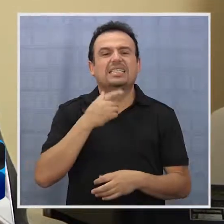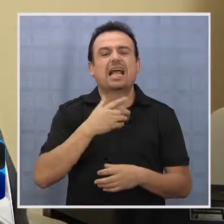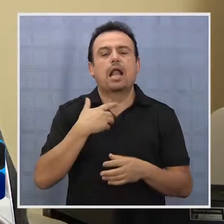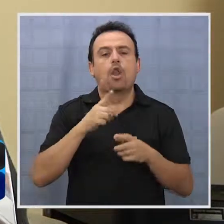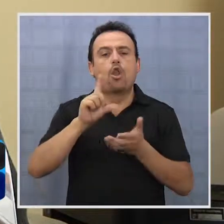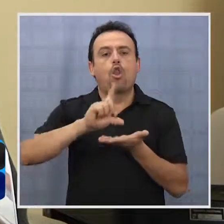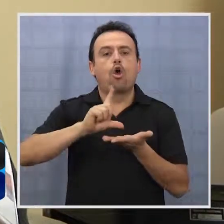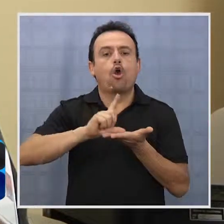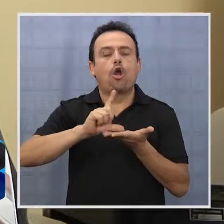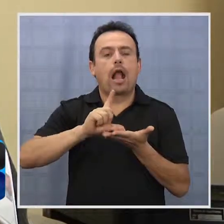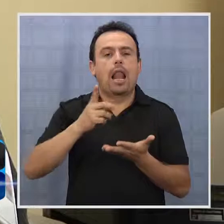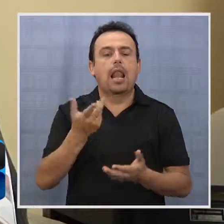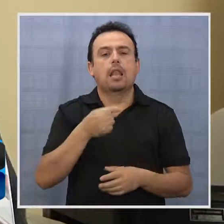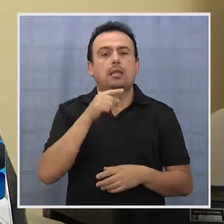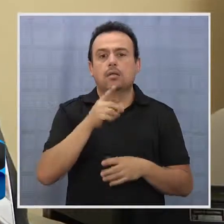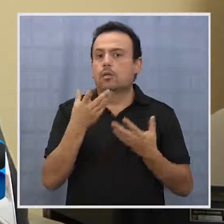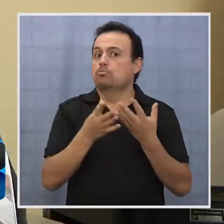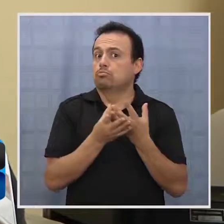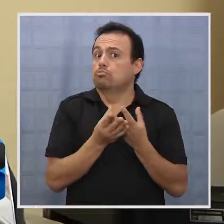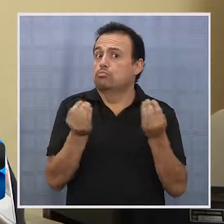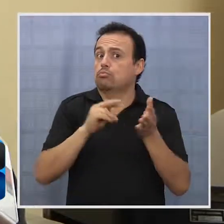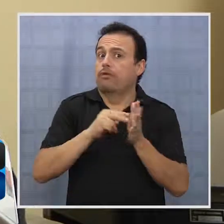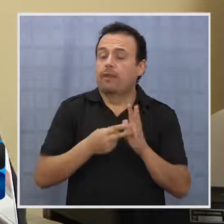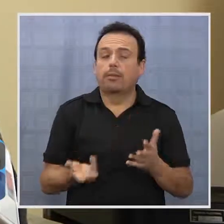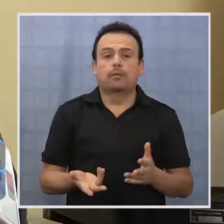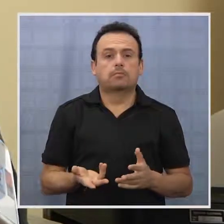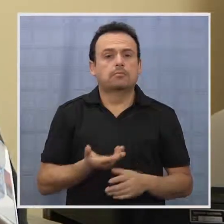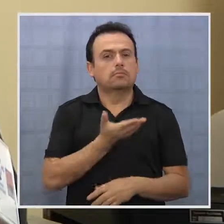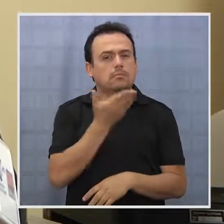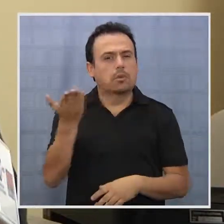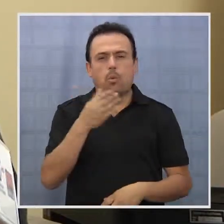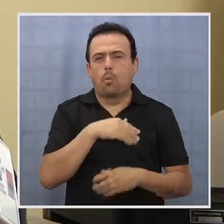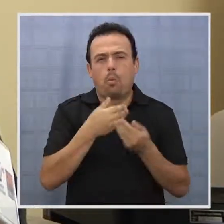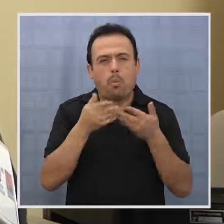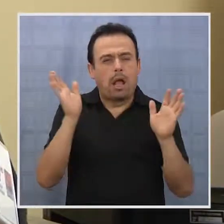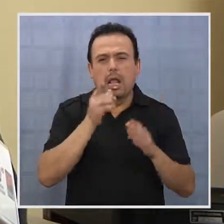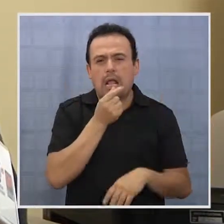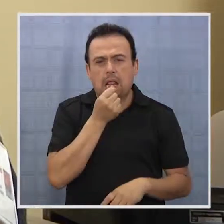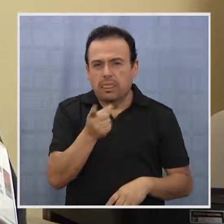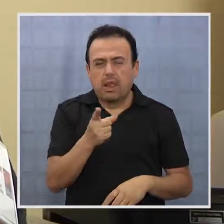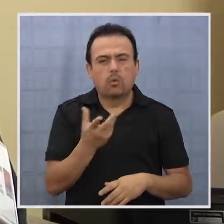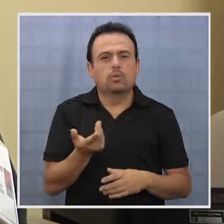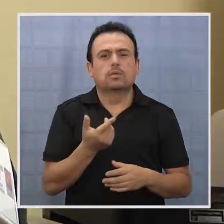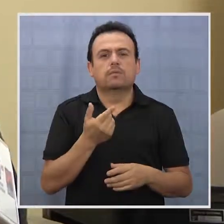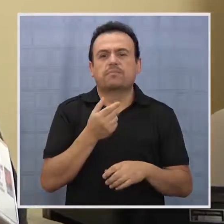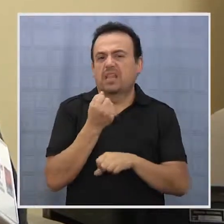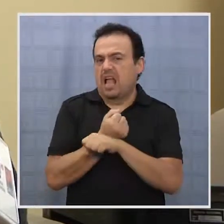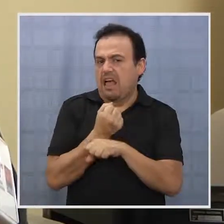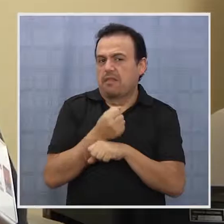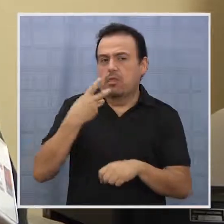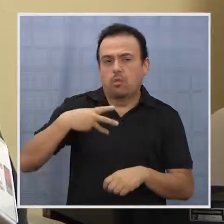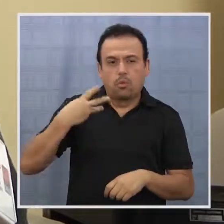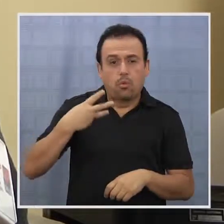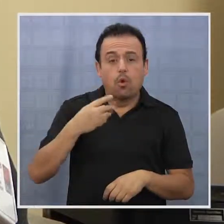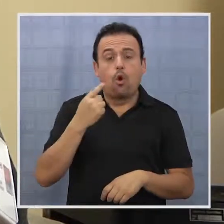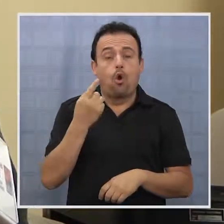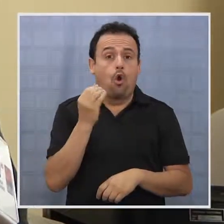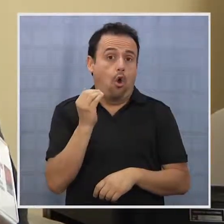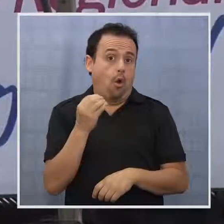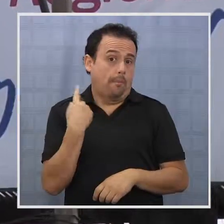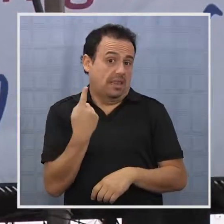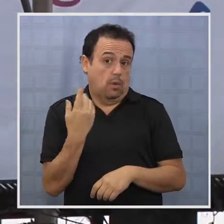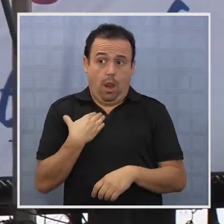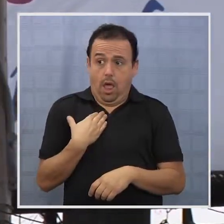que es quien resuelve en todos los casos. Cualquiera que sea la denuncia, ya venga de carabineros, de la municipalidad o de un